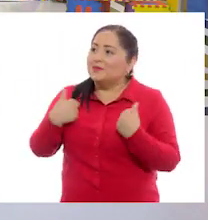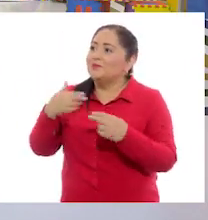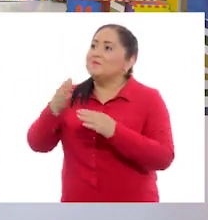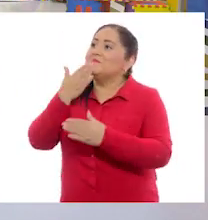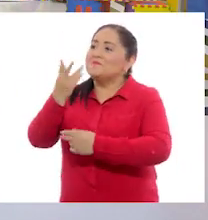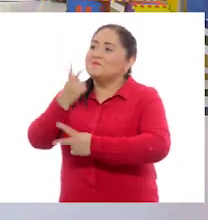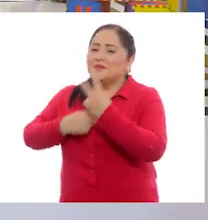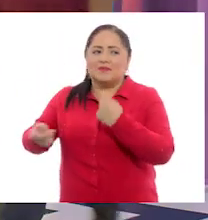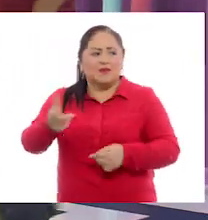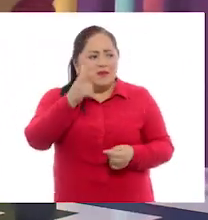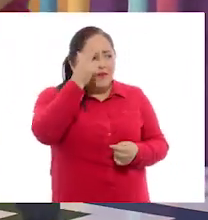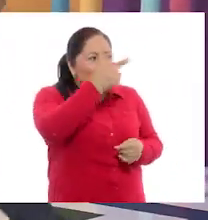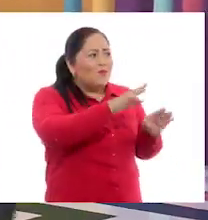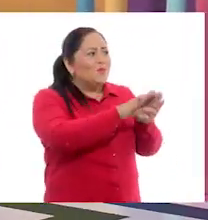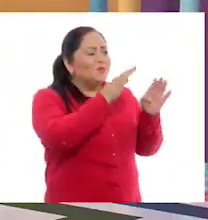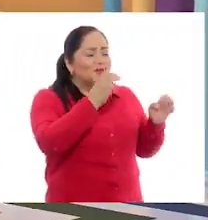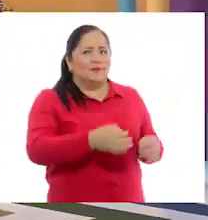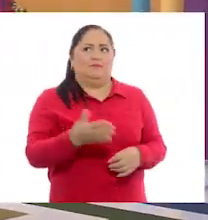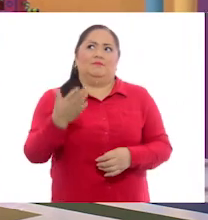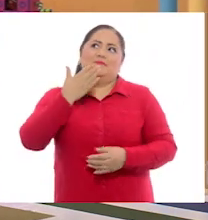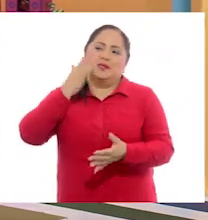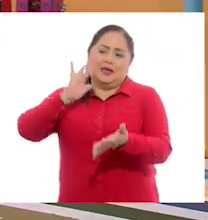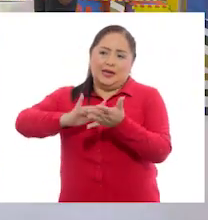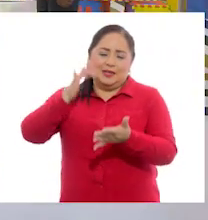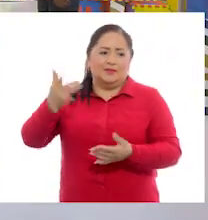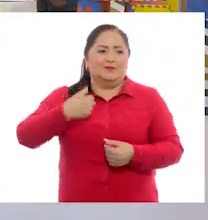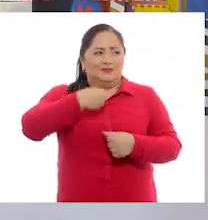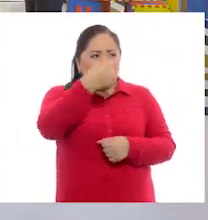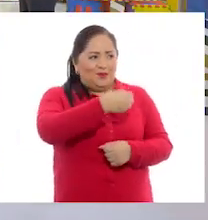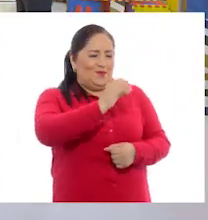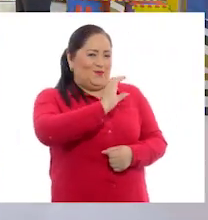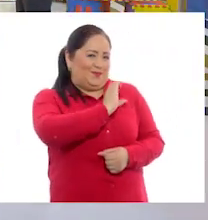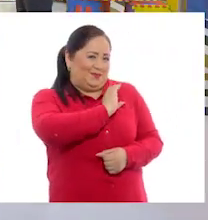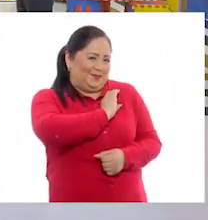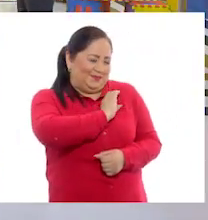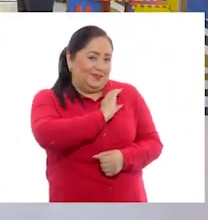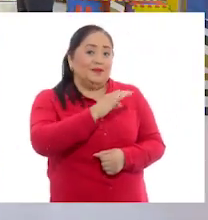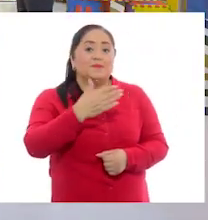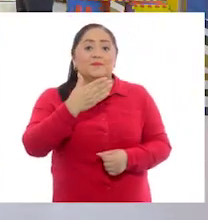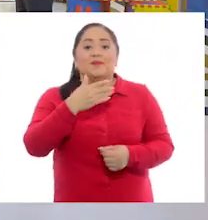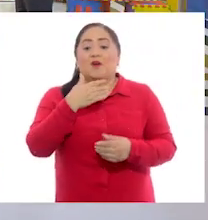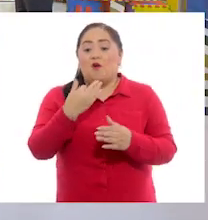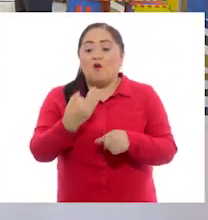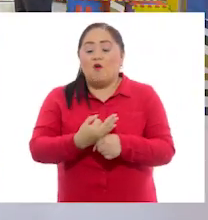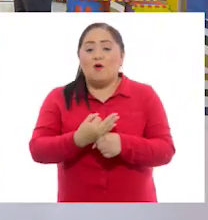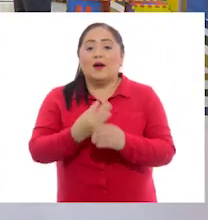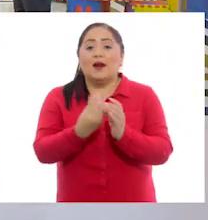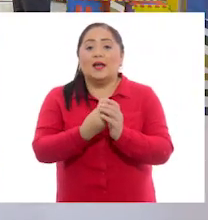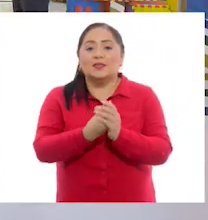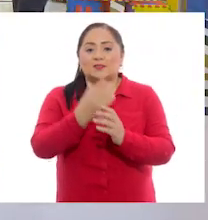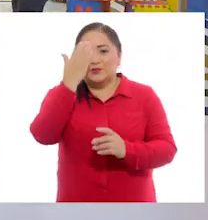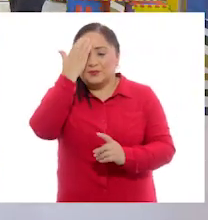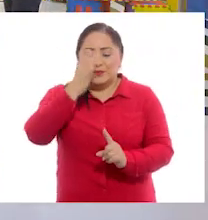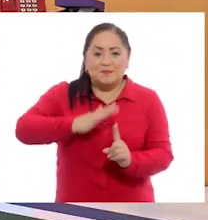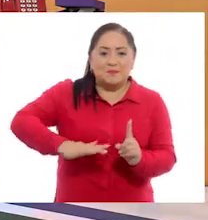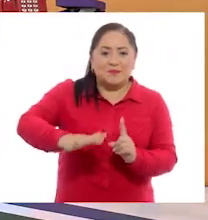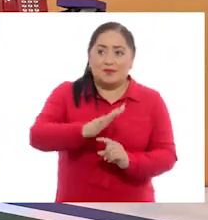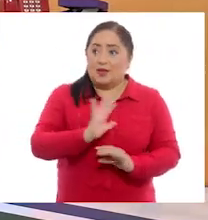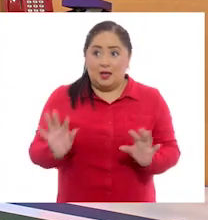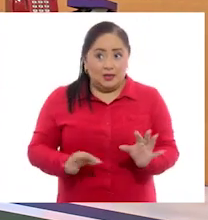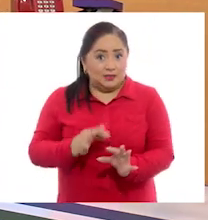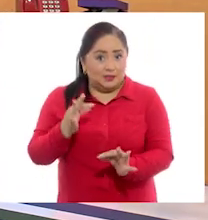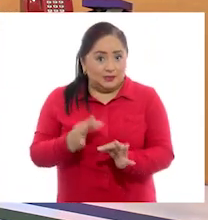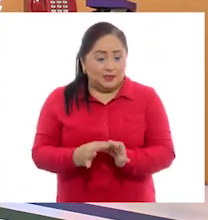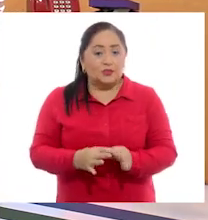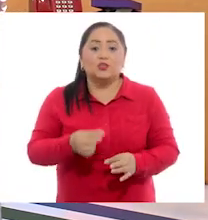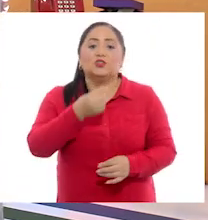bienvenido. Hola, Pili, ¿cómo estás? Muy bien, saludo con el corazón. Nos saludamos. Bienvenida a la clase de conocimiento del medio. Listísimos ya.